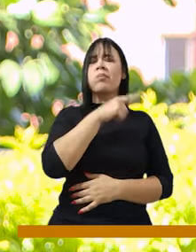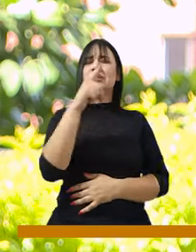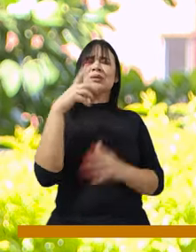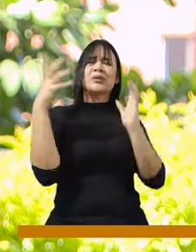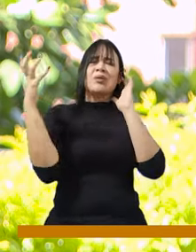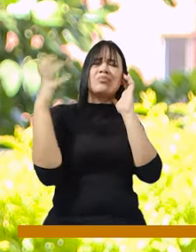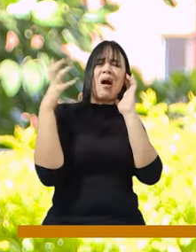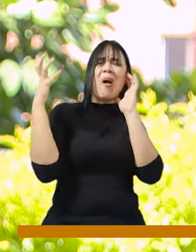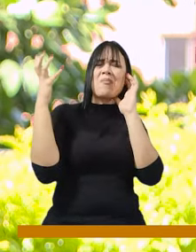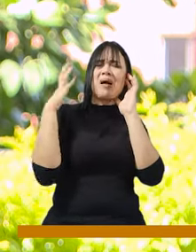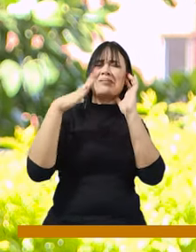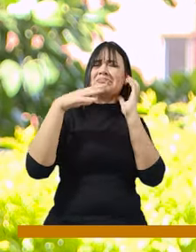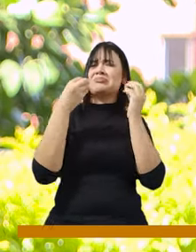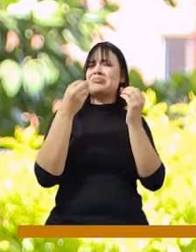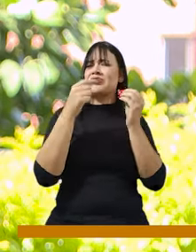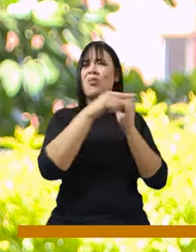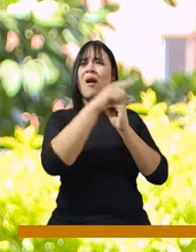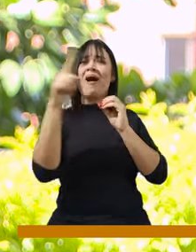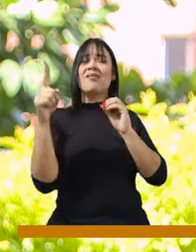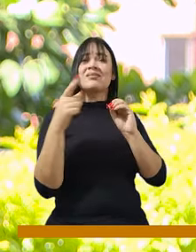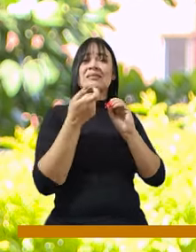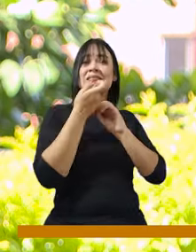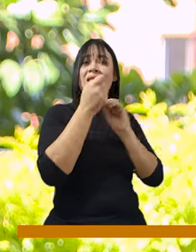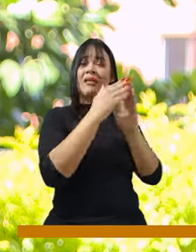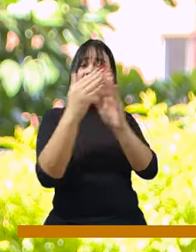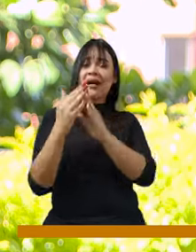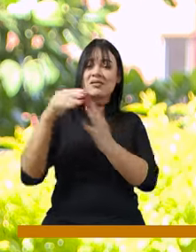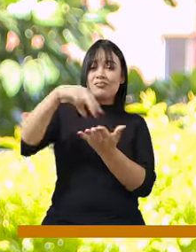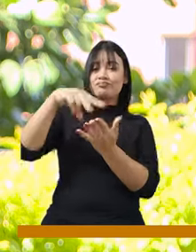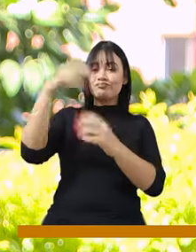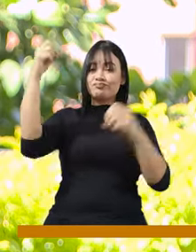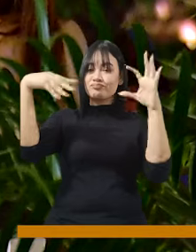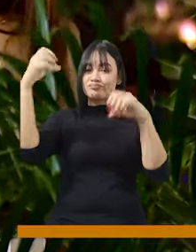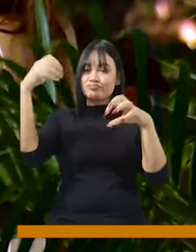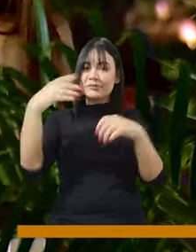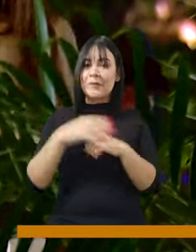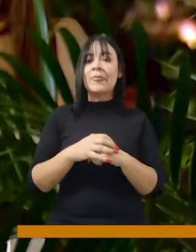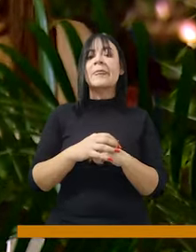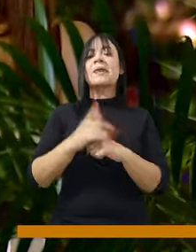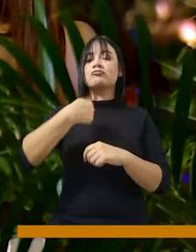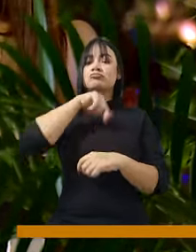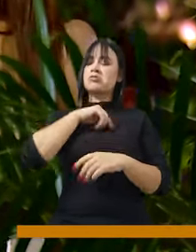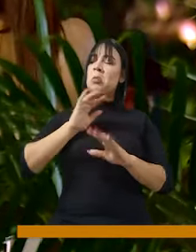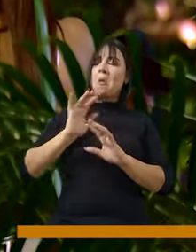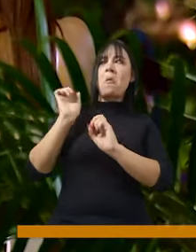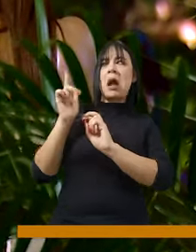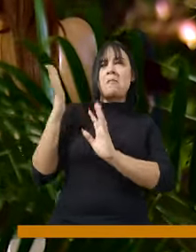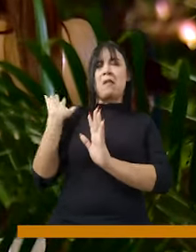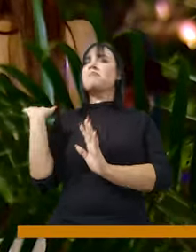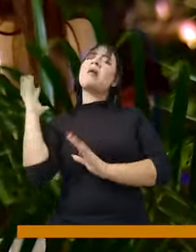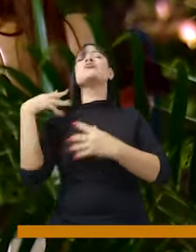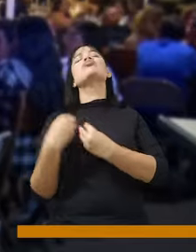un exceso de ruido en establecimientos de comercio nocturnos que hay cerca a sus residencias. Nosotros nos hemos dado a la tarea de